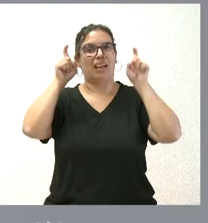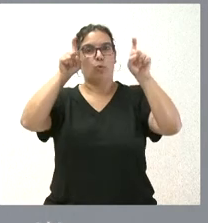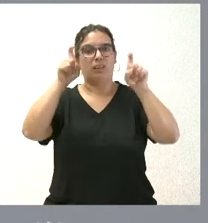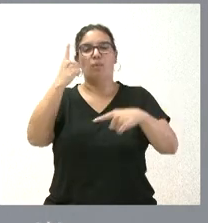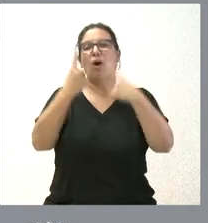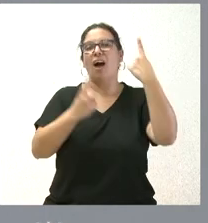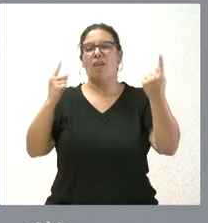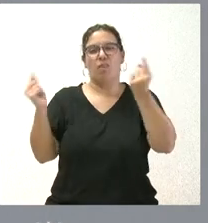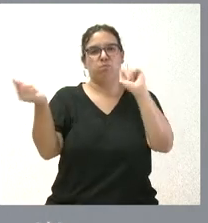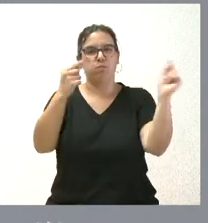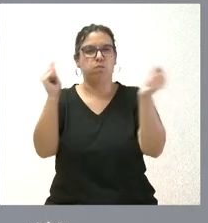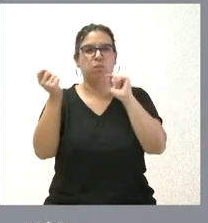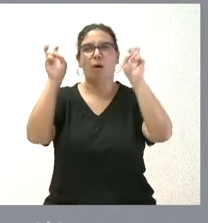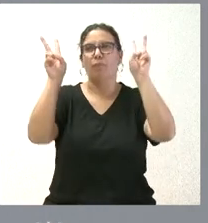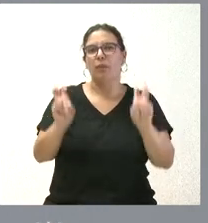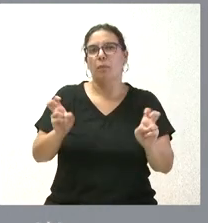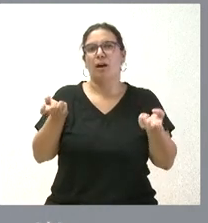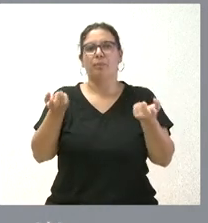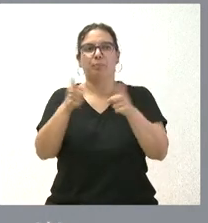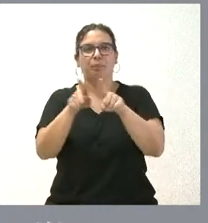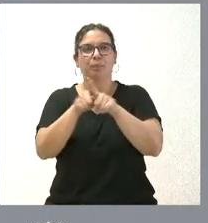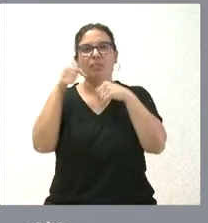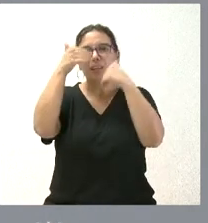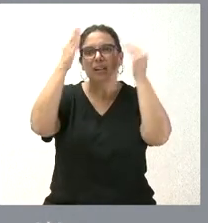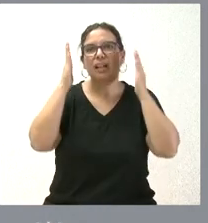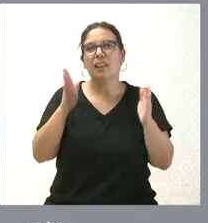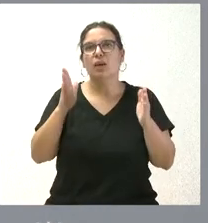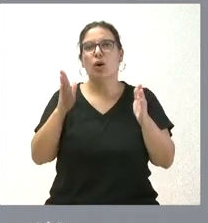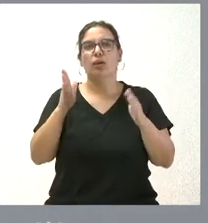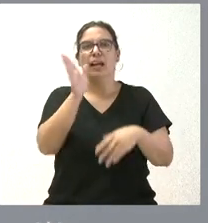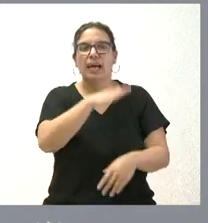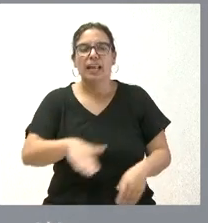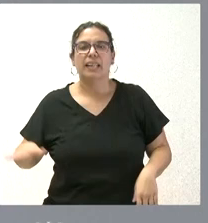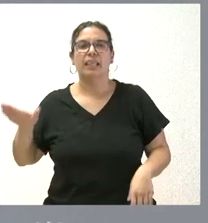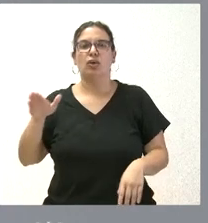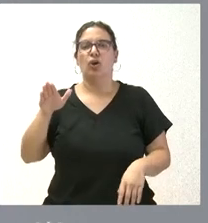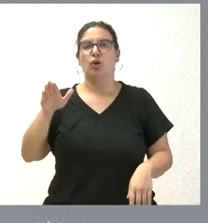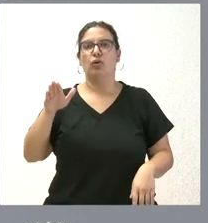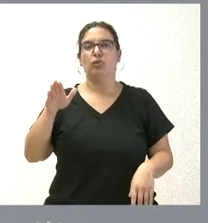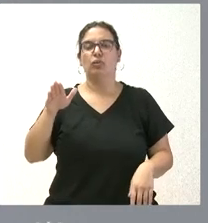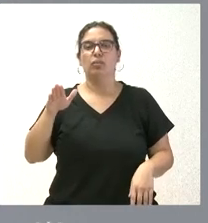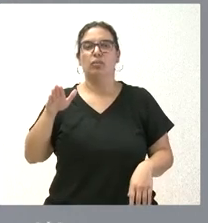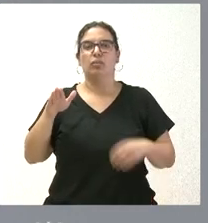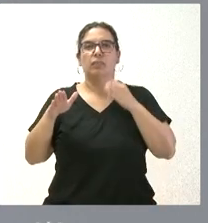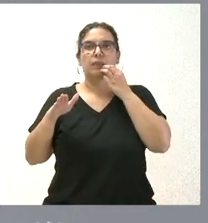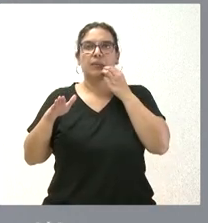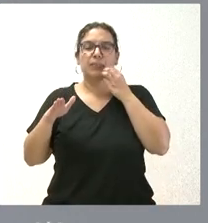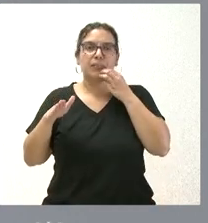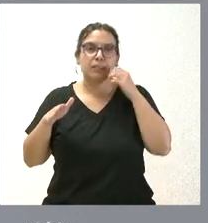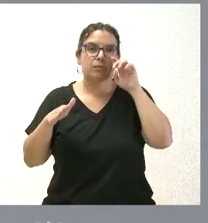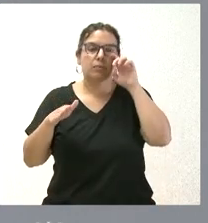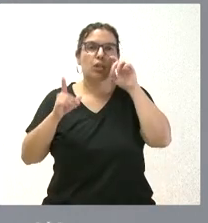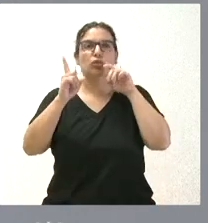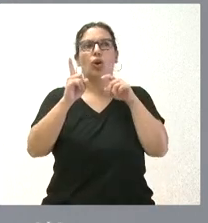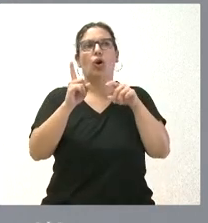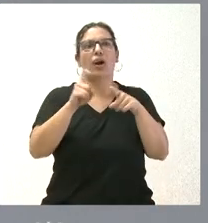debate en torno a qué es esta atención para niños de menos de tres años, pues, lógicamente, cuando la atención tiene este carácter social,